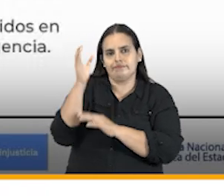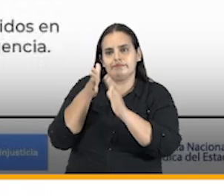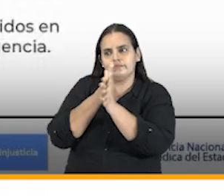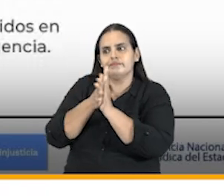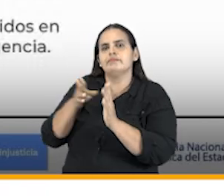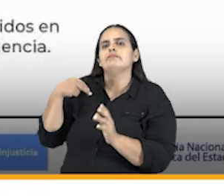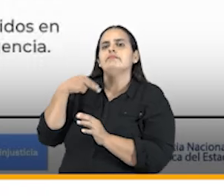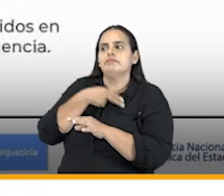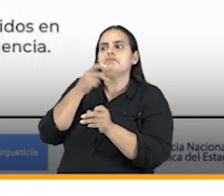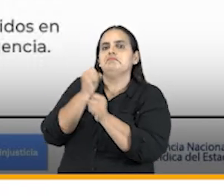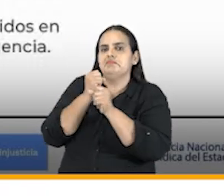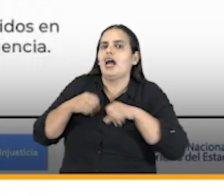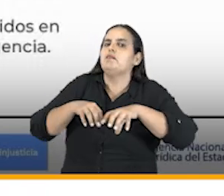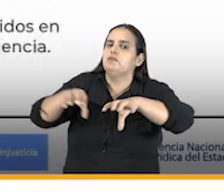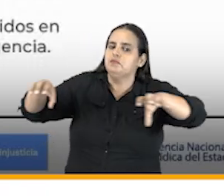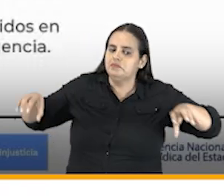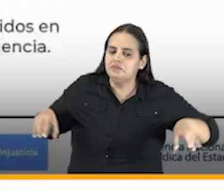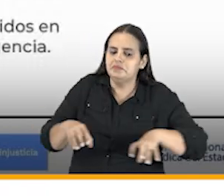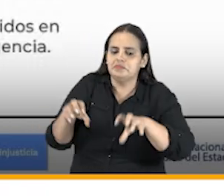estuvimos trabajando